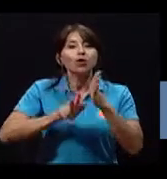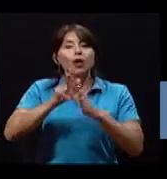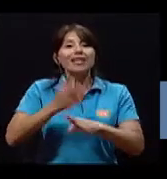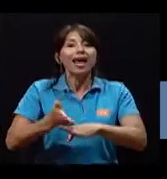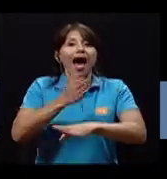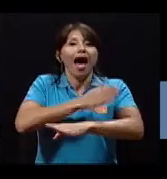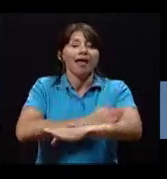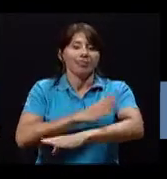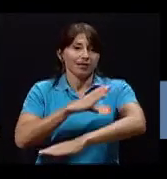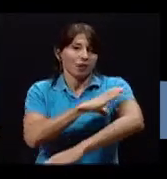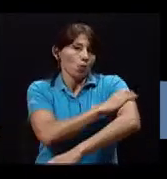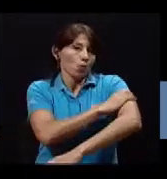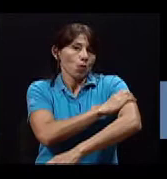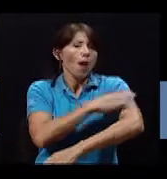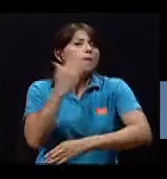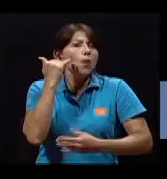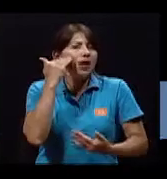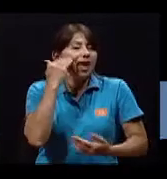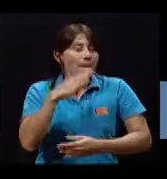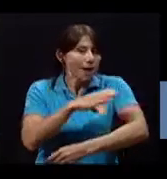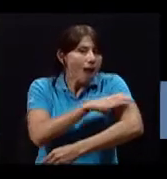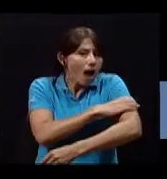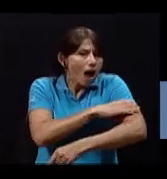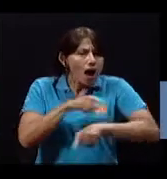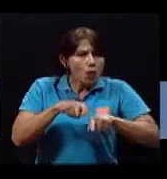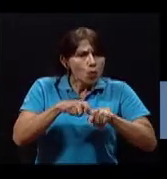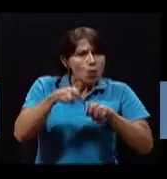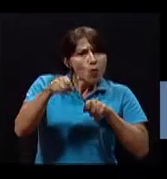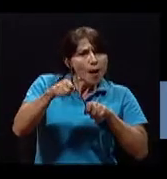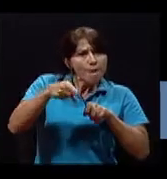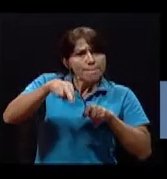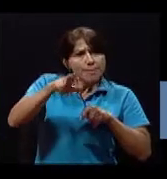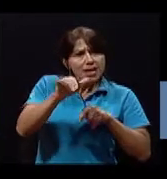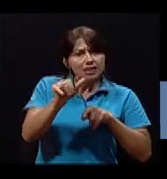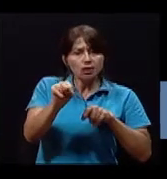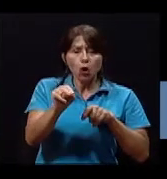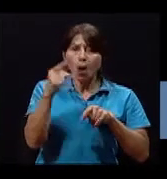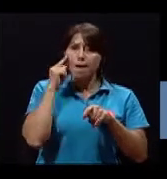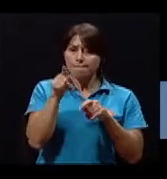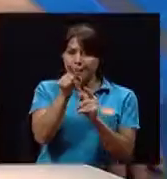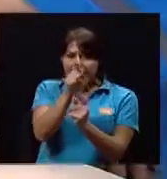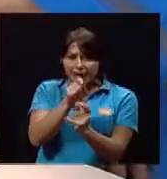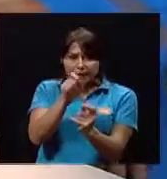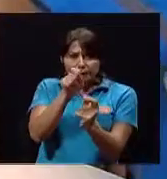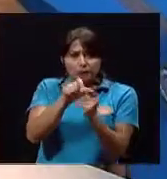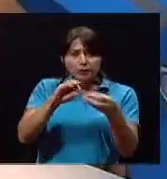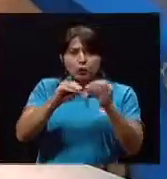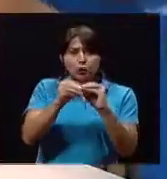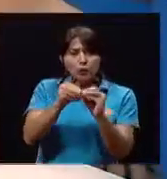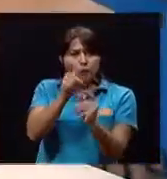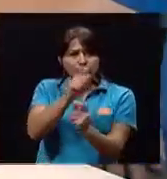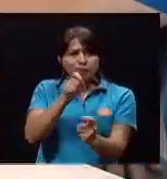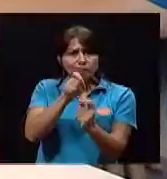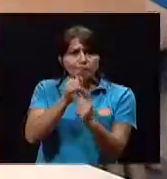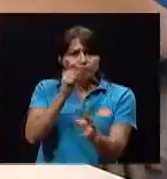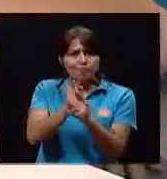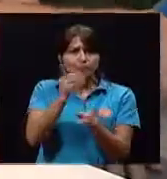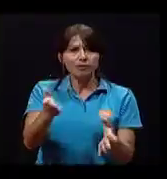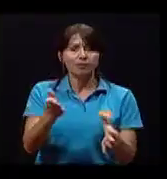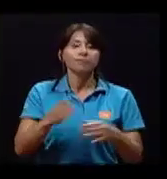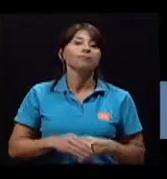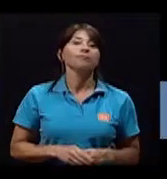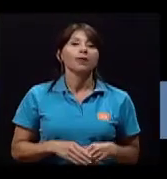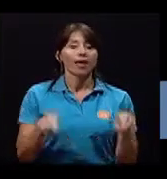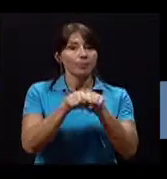antes de tomarse la presión arterial. ¿Con qué objetivo? De poder obtener un dato más exacto de esa presión que es la que vamos a llegar a buscar.